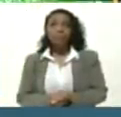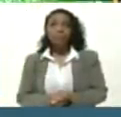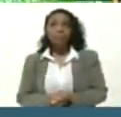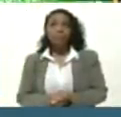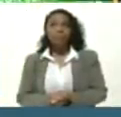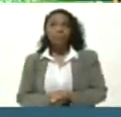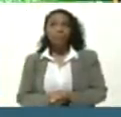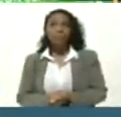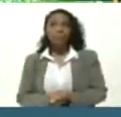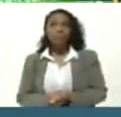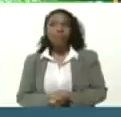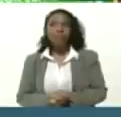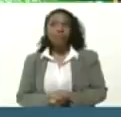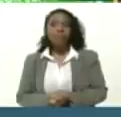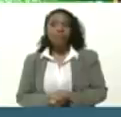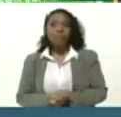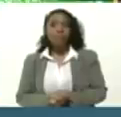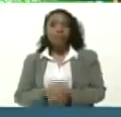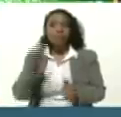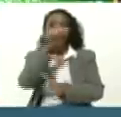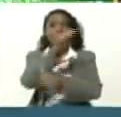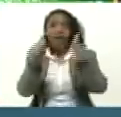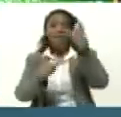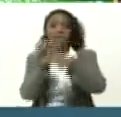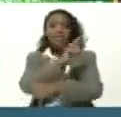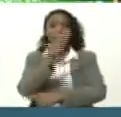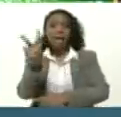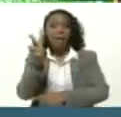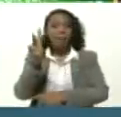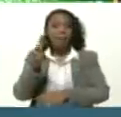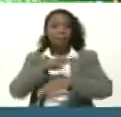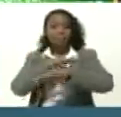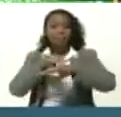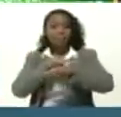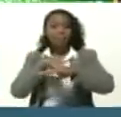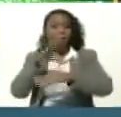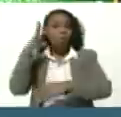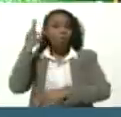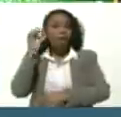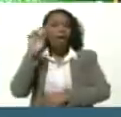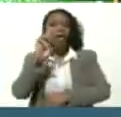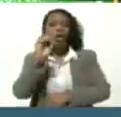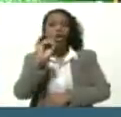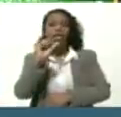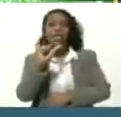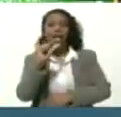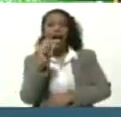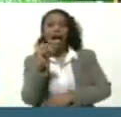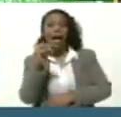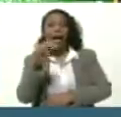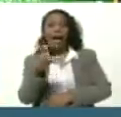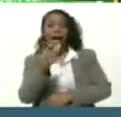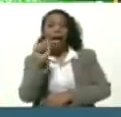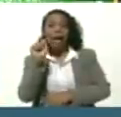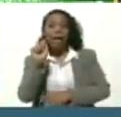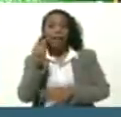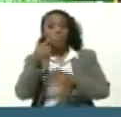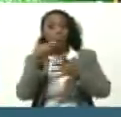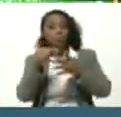Están las viceministras Rosángela Orozco Nancy Ortuño